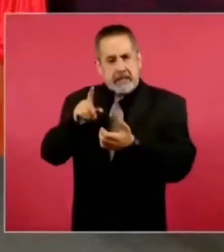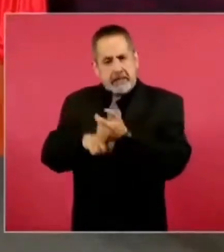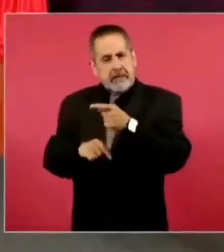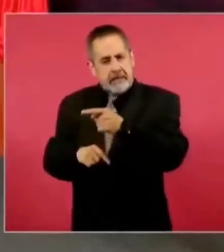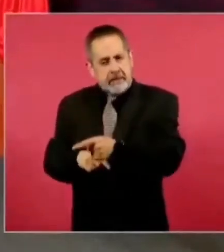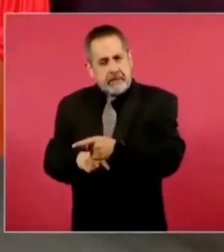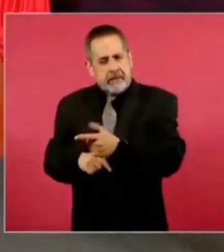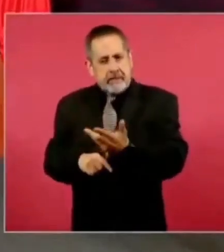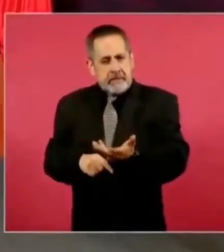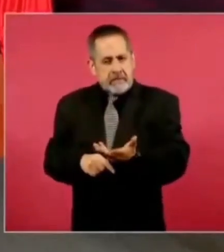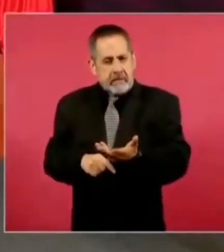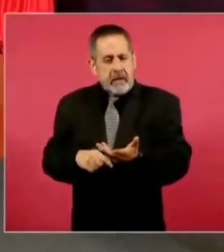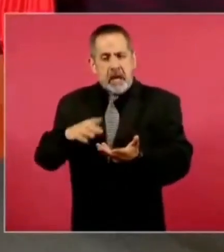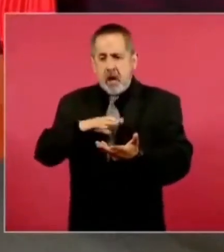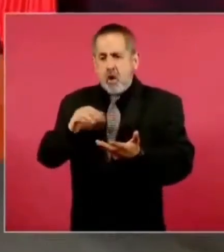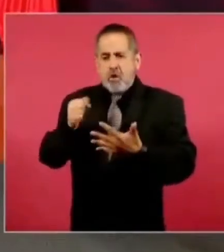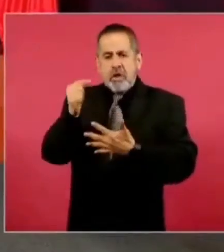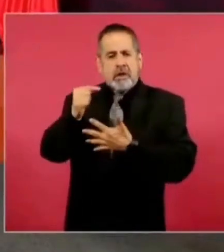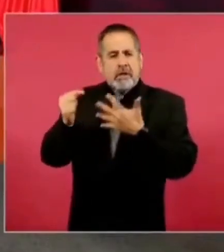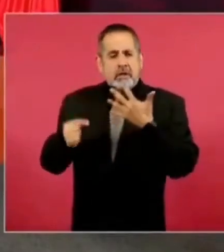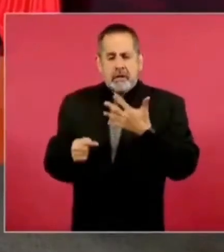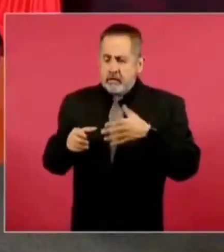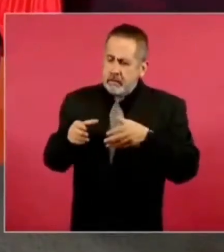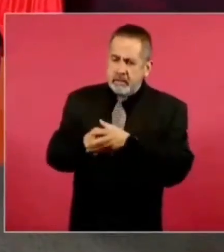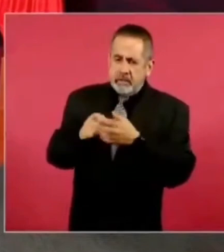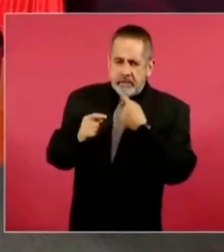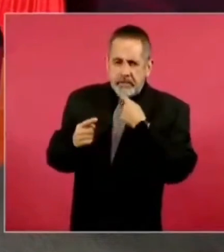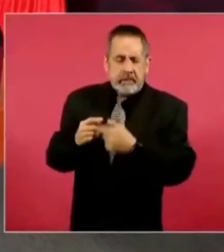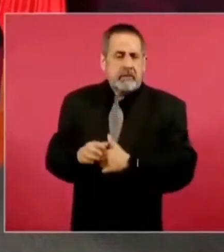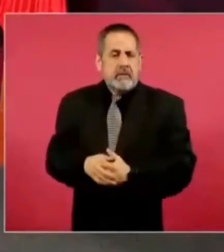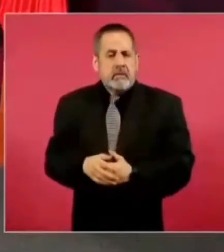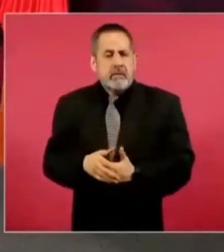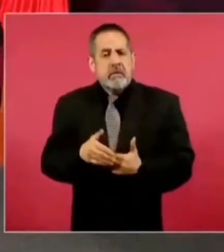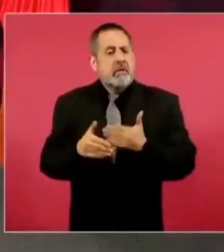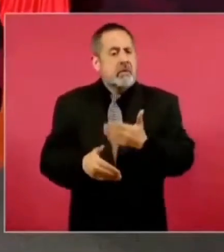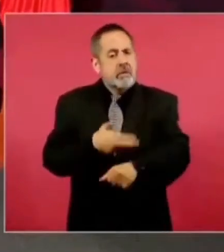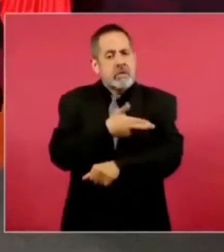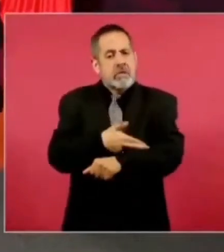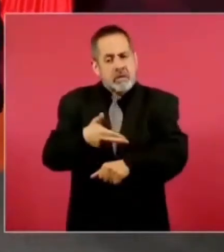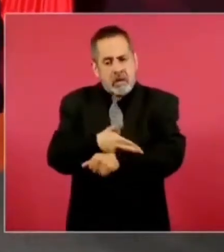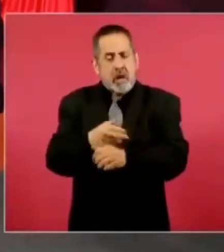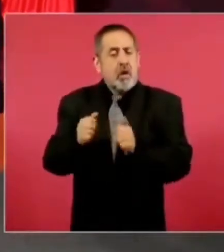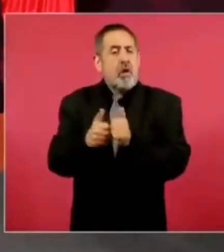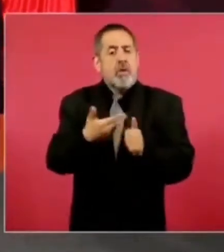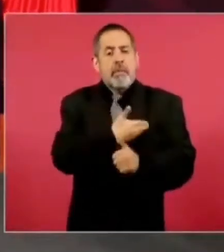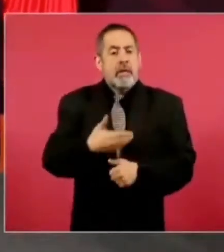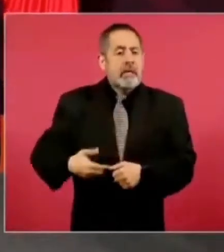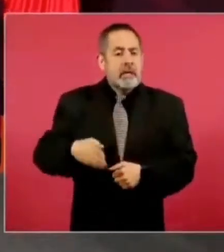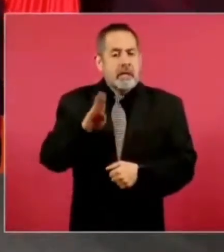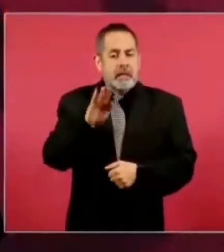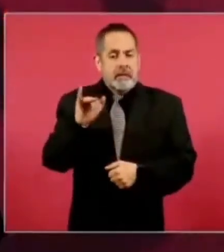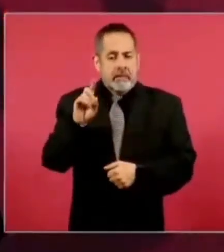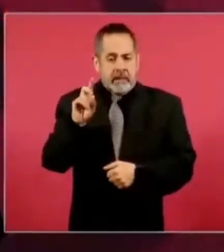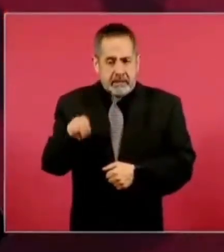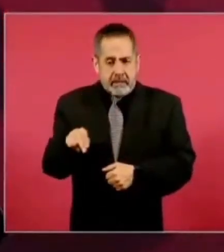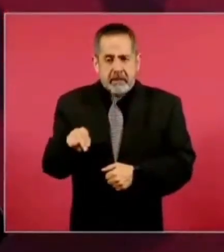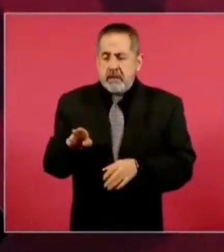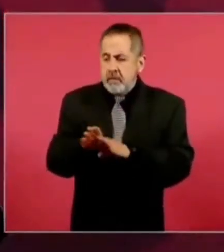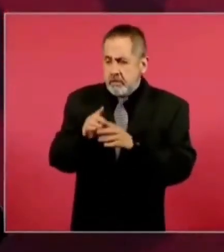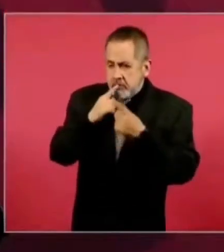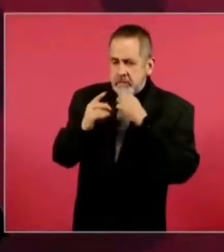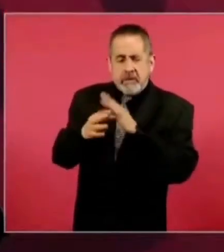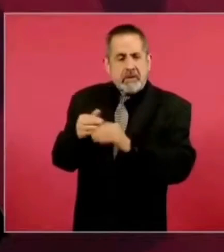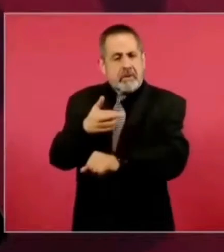y otras acciones. se ha avanzado con el presidente Biden, hay